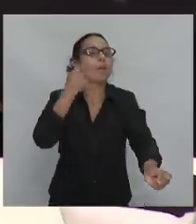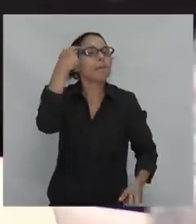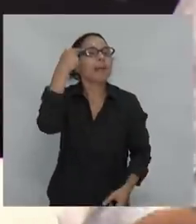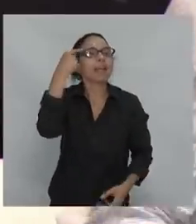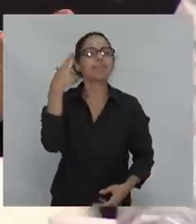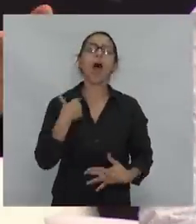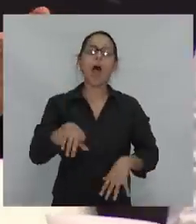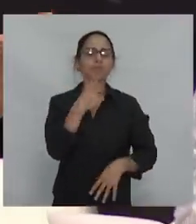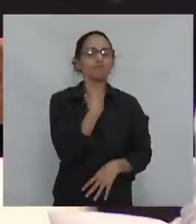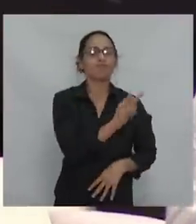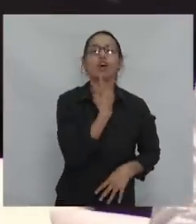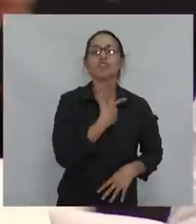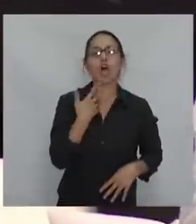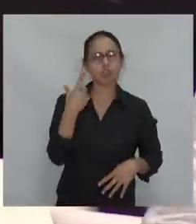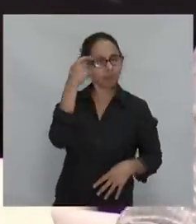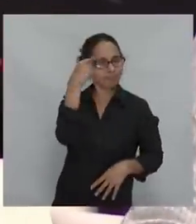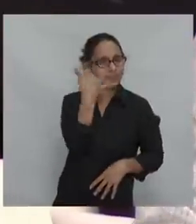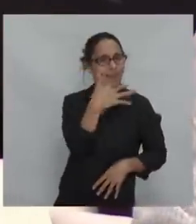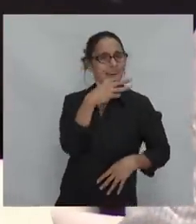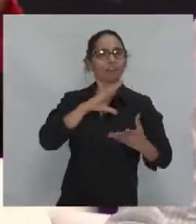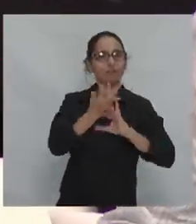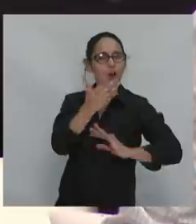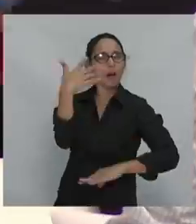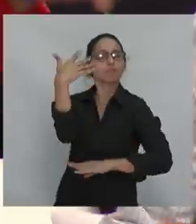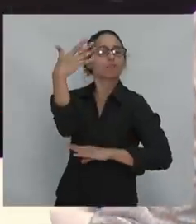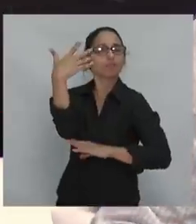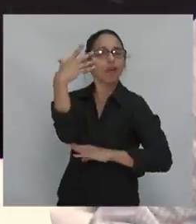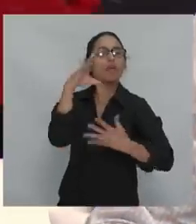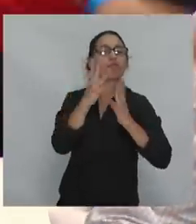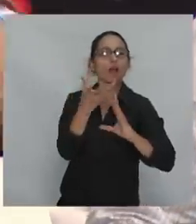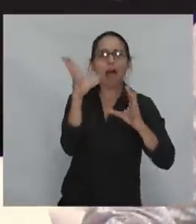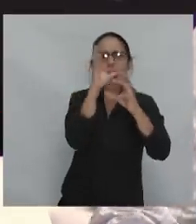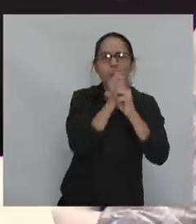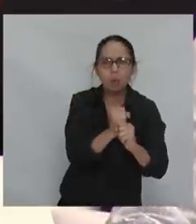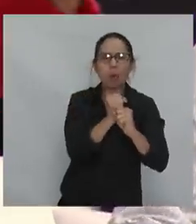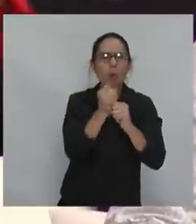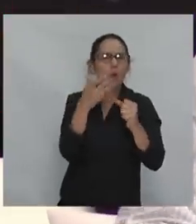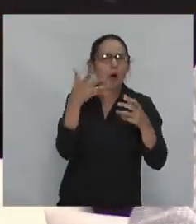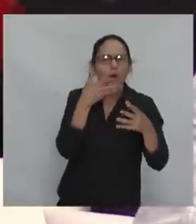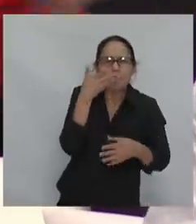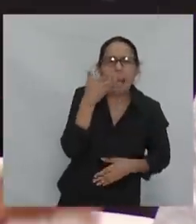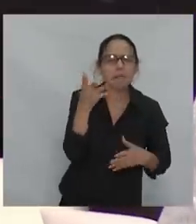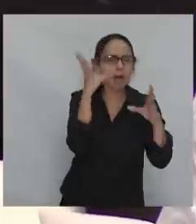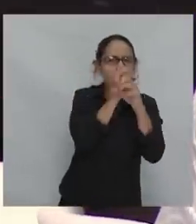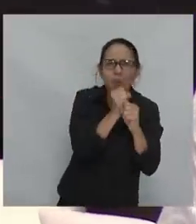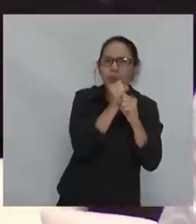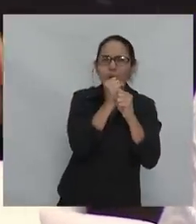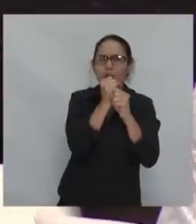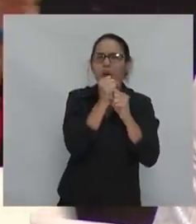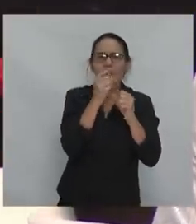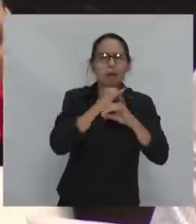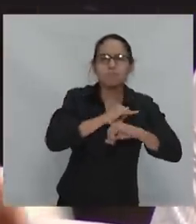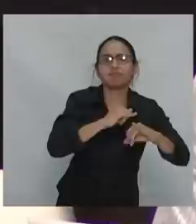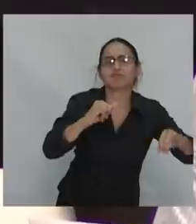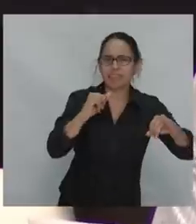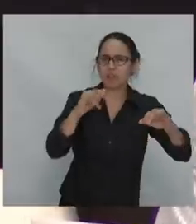es más inteligente y más de izquierdas cuando un discurso más oscuro, más apocalíptico y más tenebroso hace.